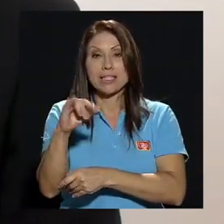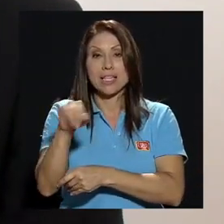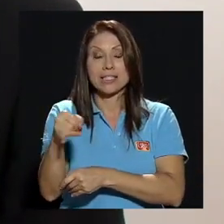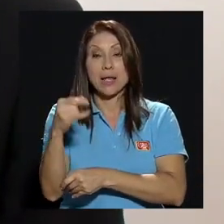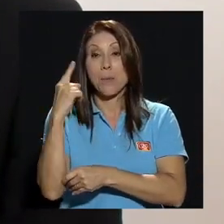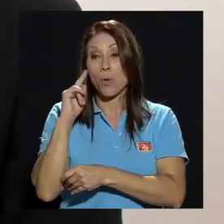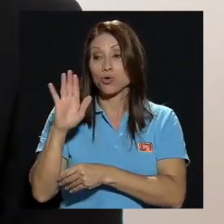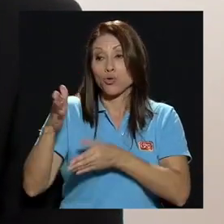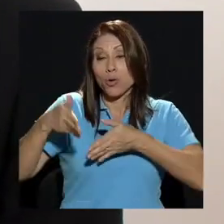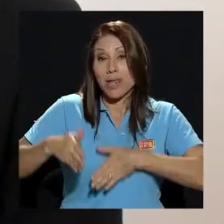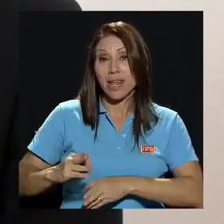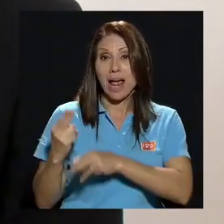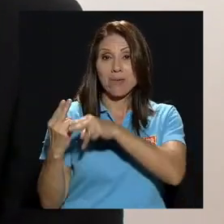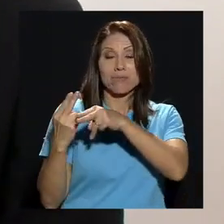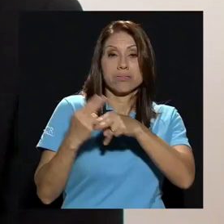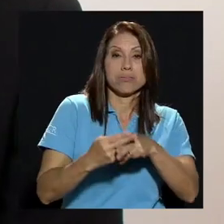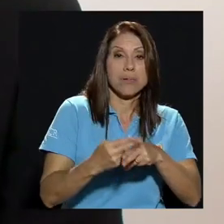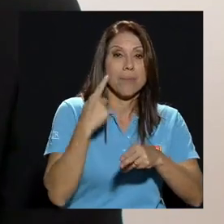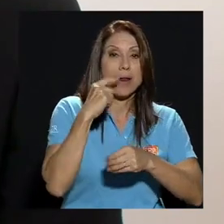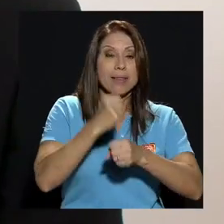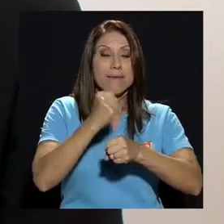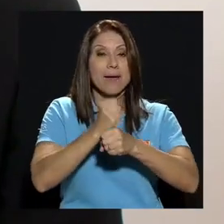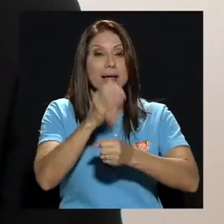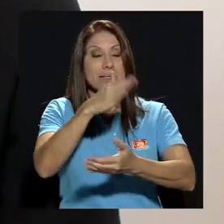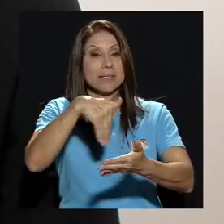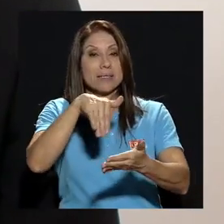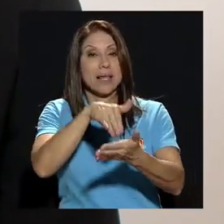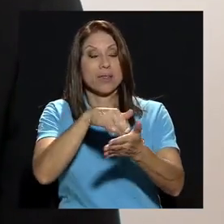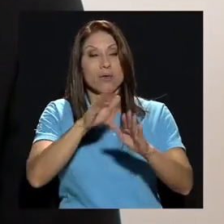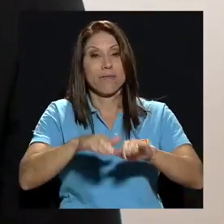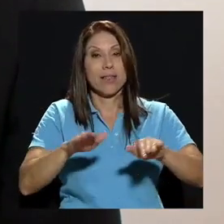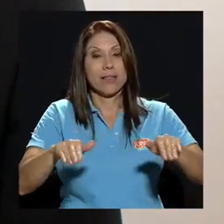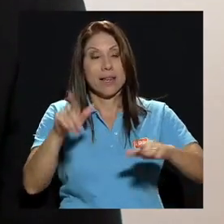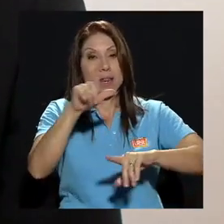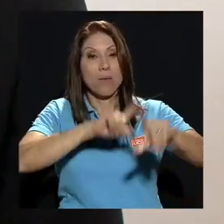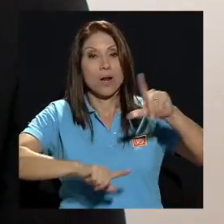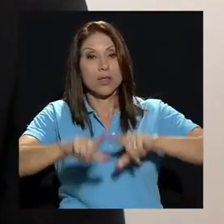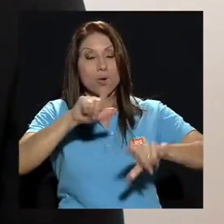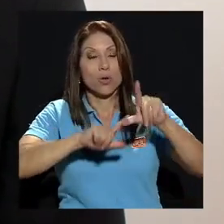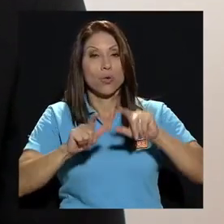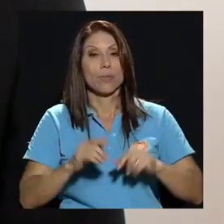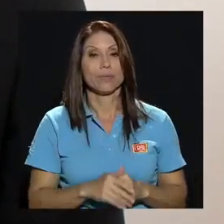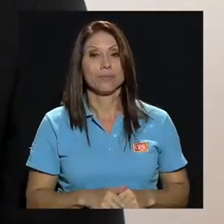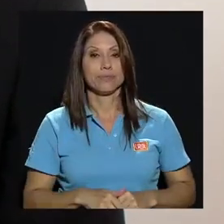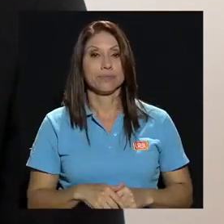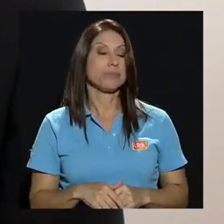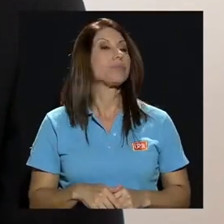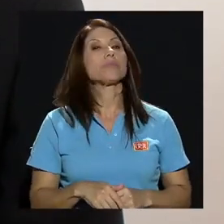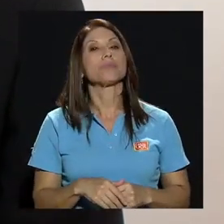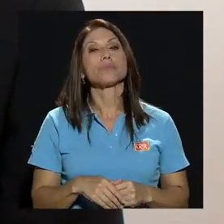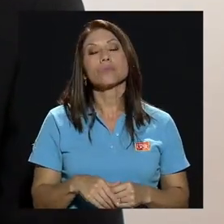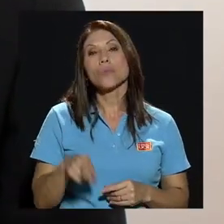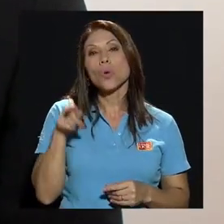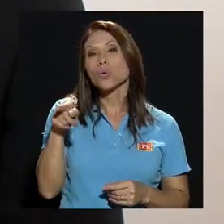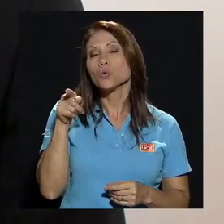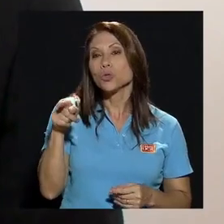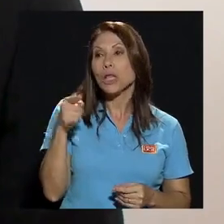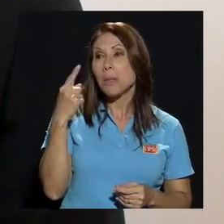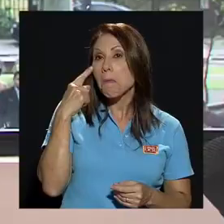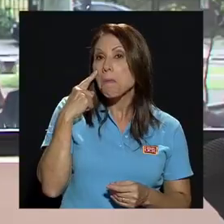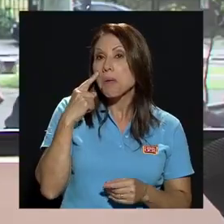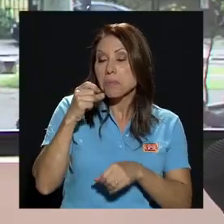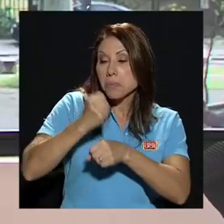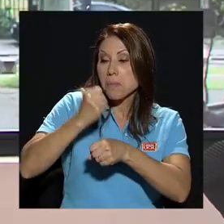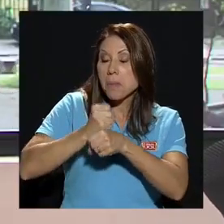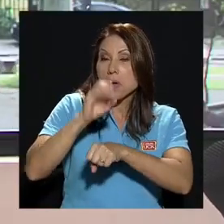el centro infantil laboratorio como valora usted la actuación del consejo universitario hasta el momento en